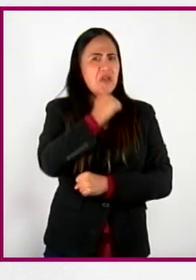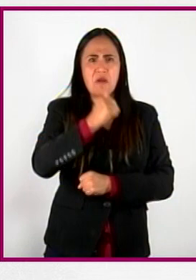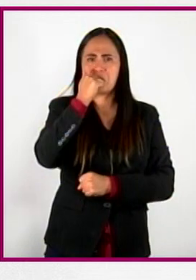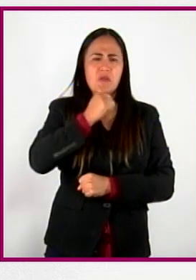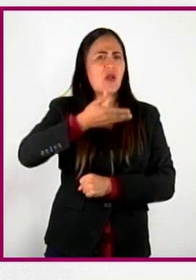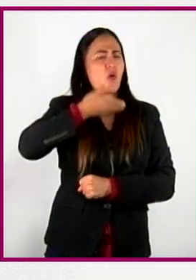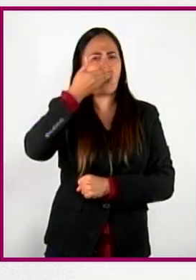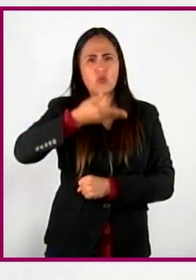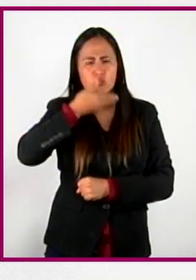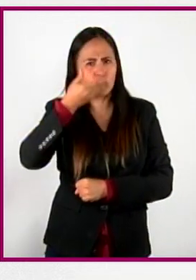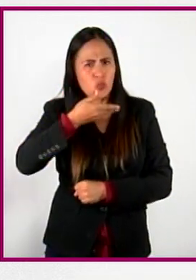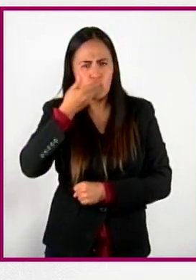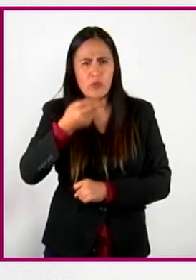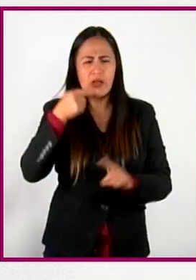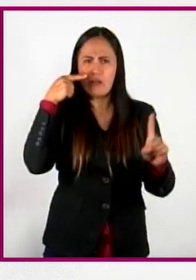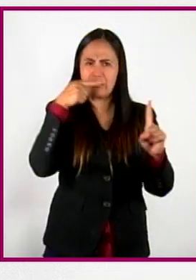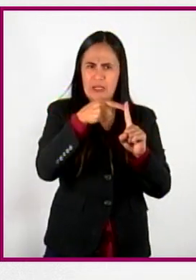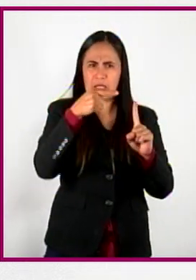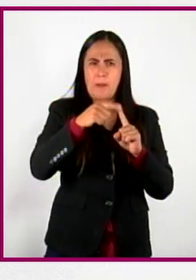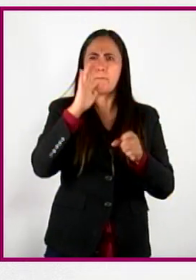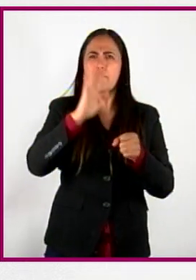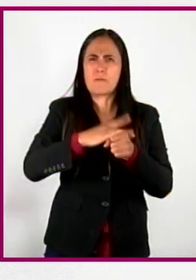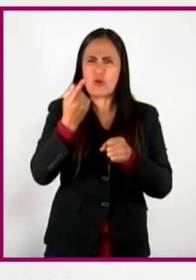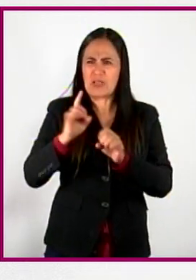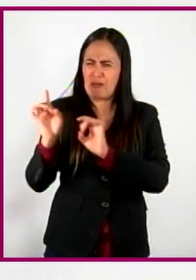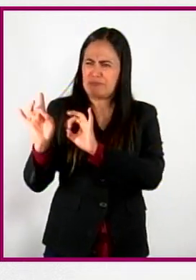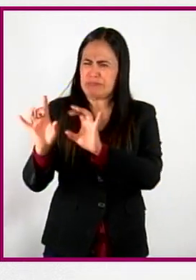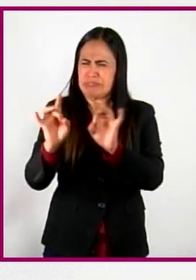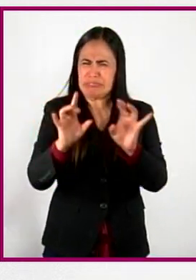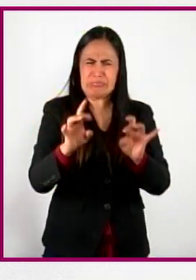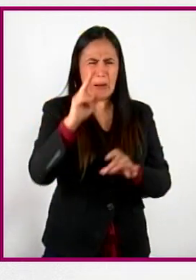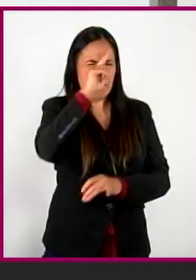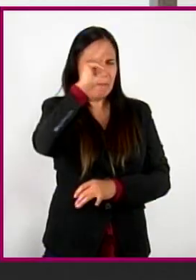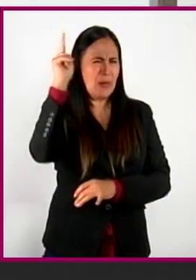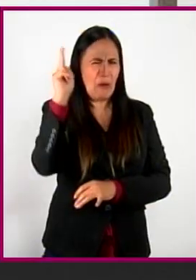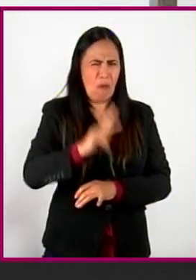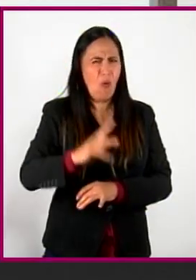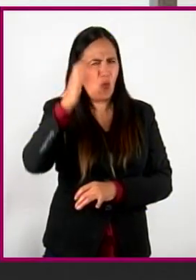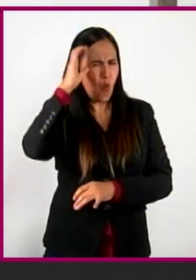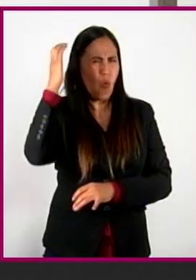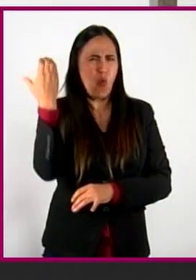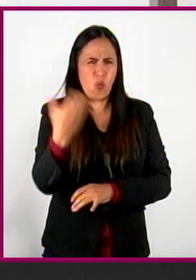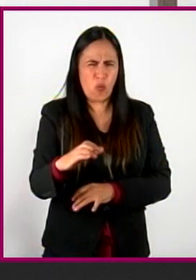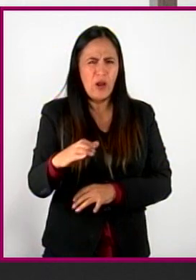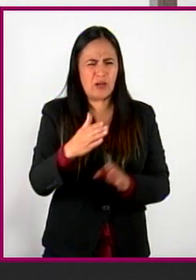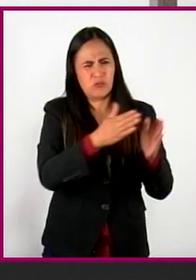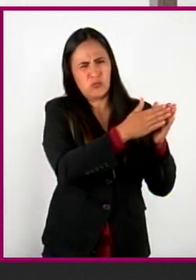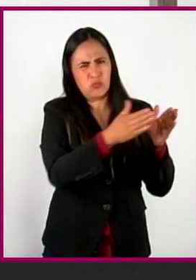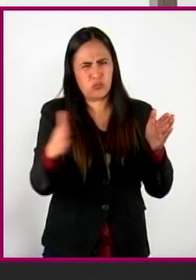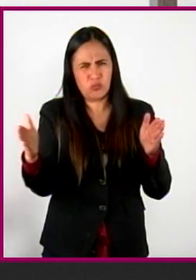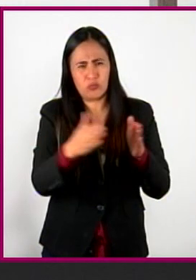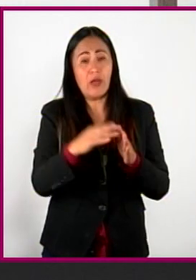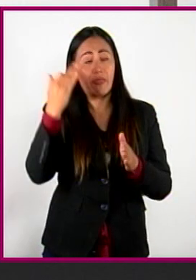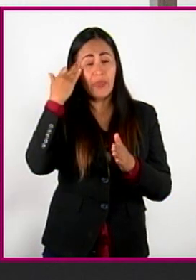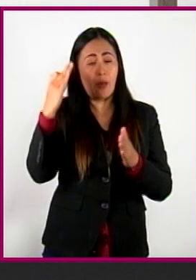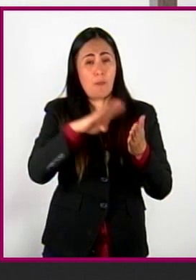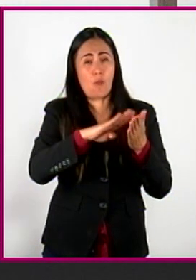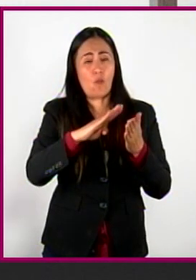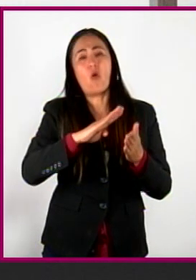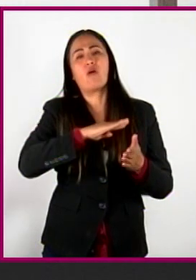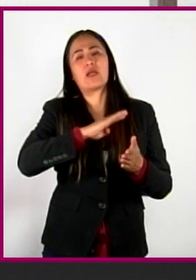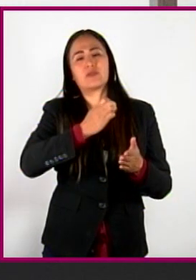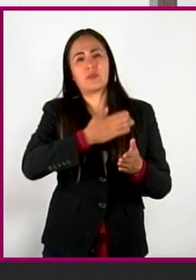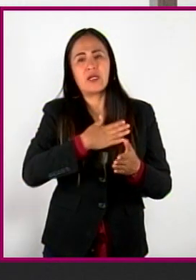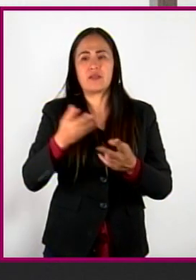una finalidad por sí misma ante las adversas circunstancias que hemos vivido. Durante la época colonial, todas las comunidades